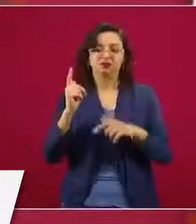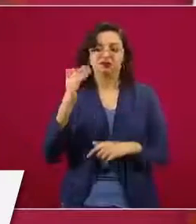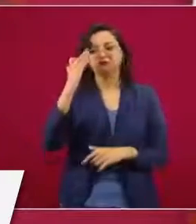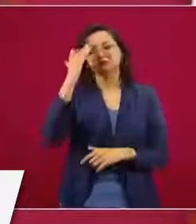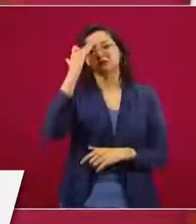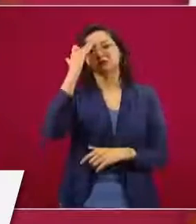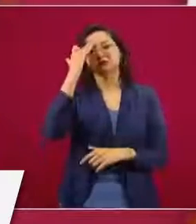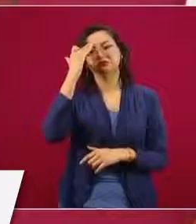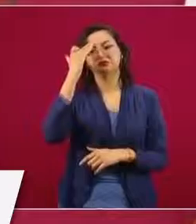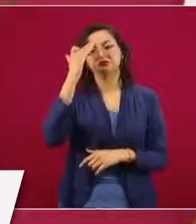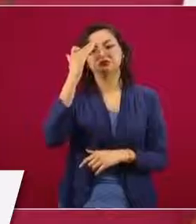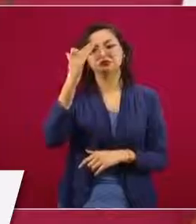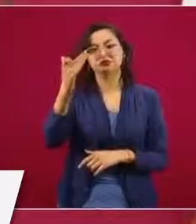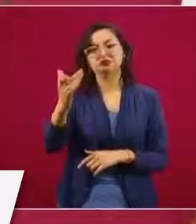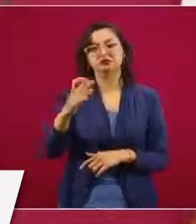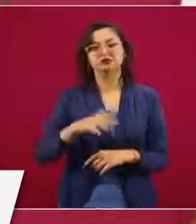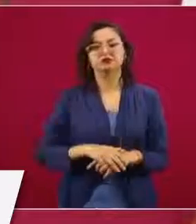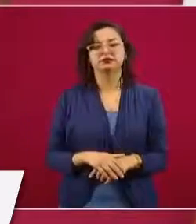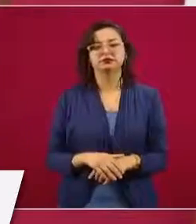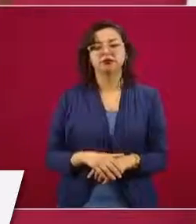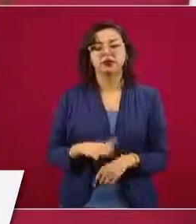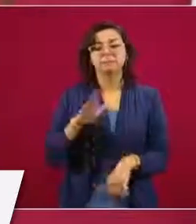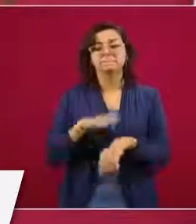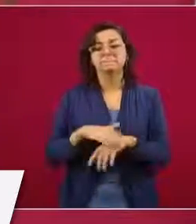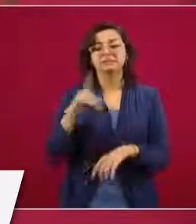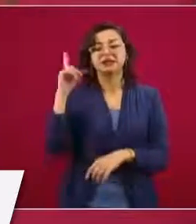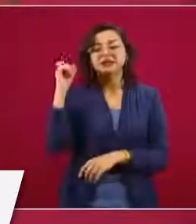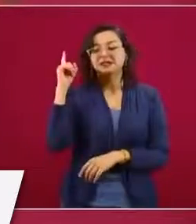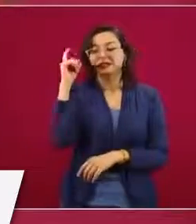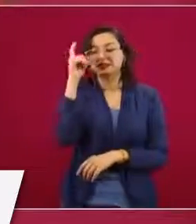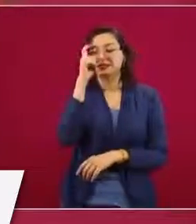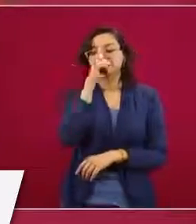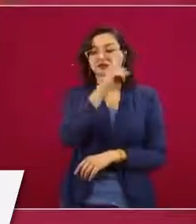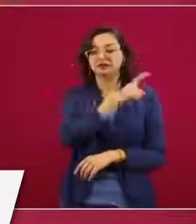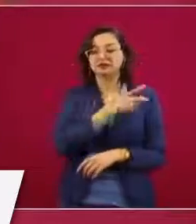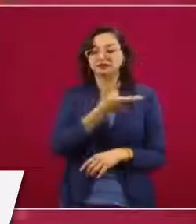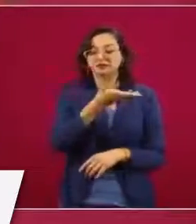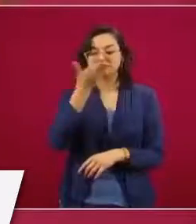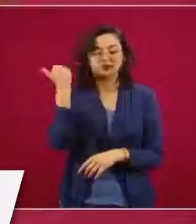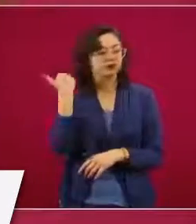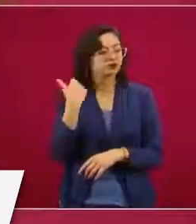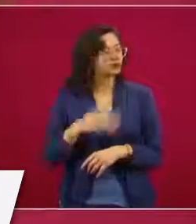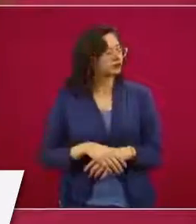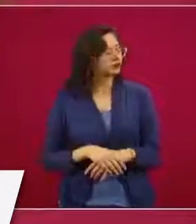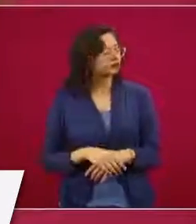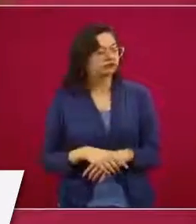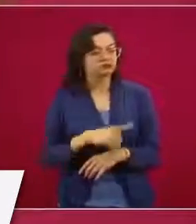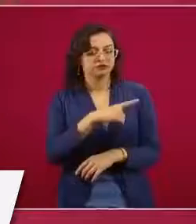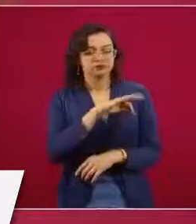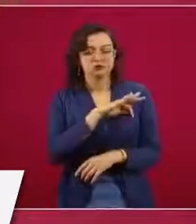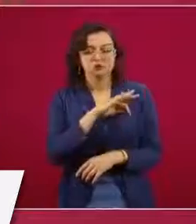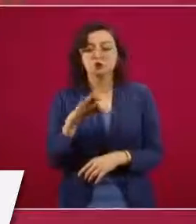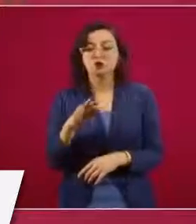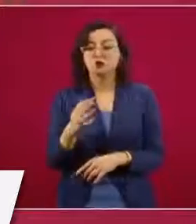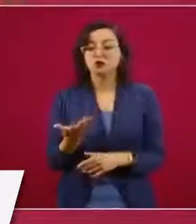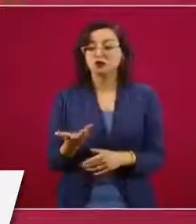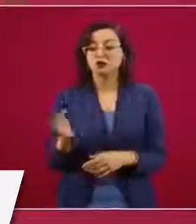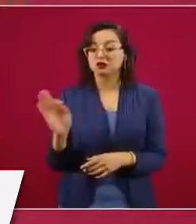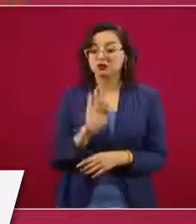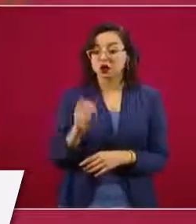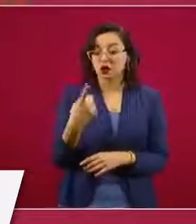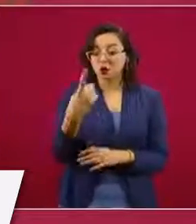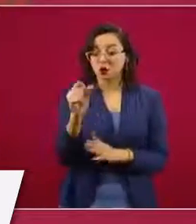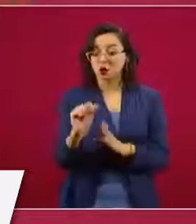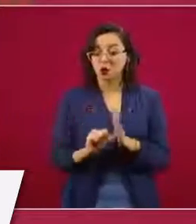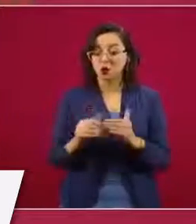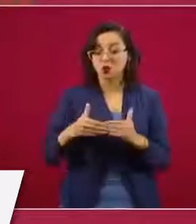Nosotros pensamos que lo más difícil, no sé, pero puede ser un mes más